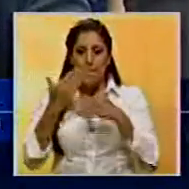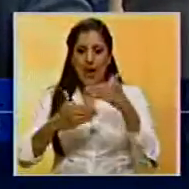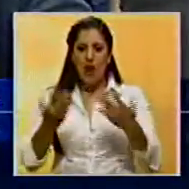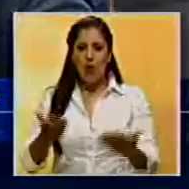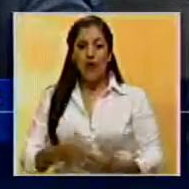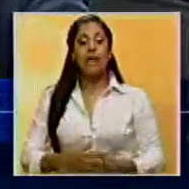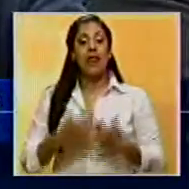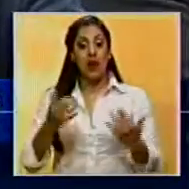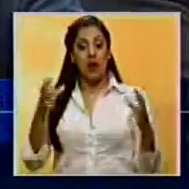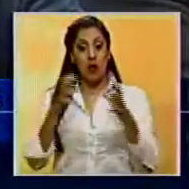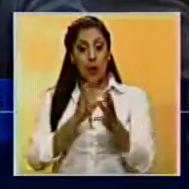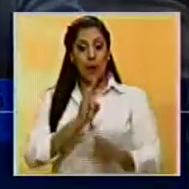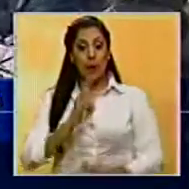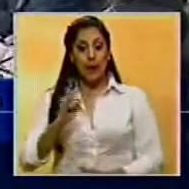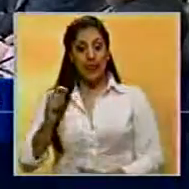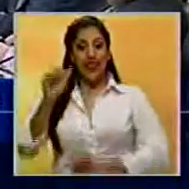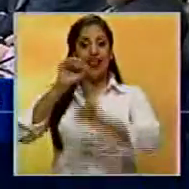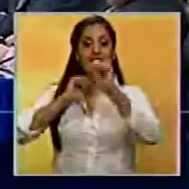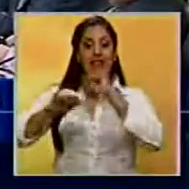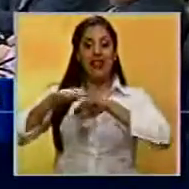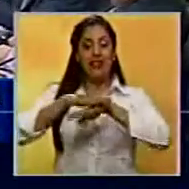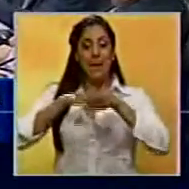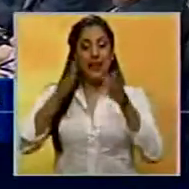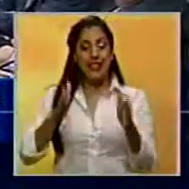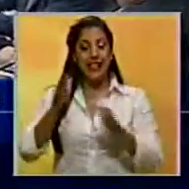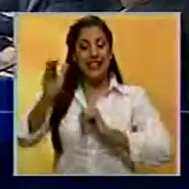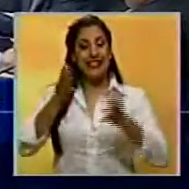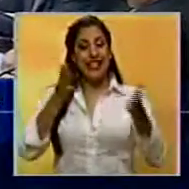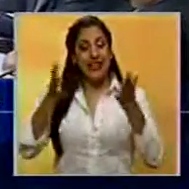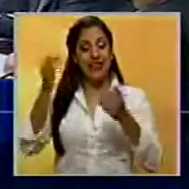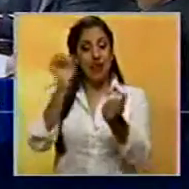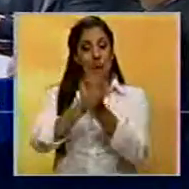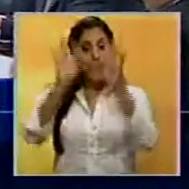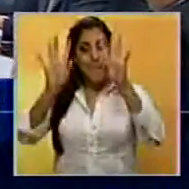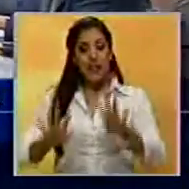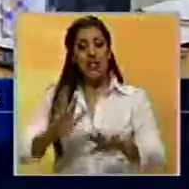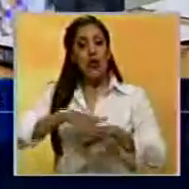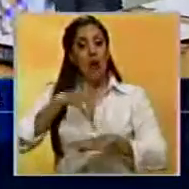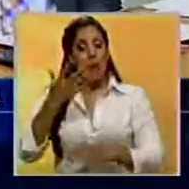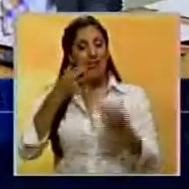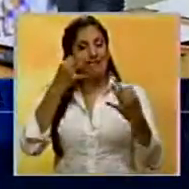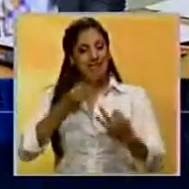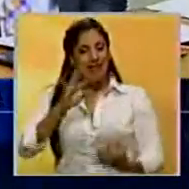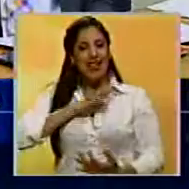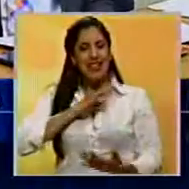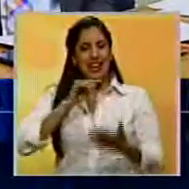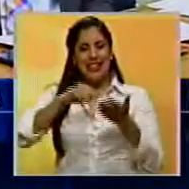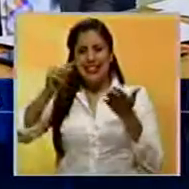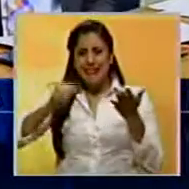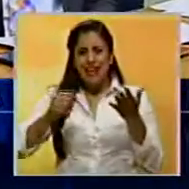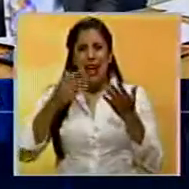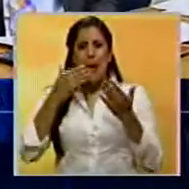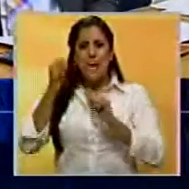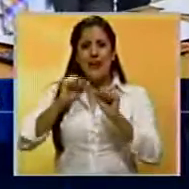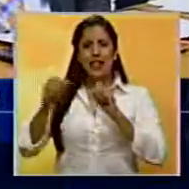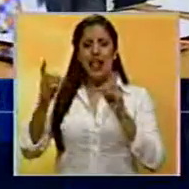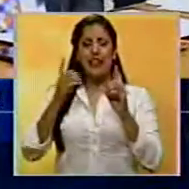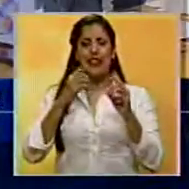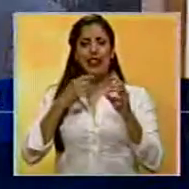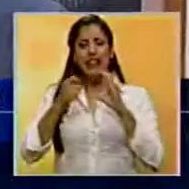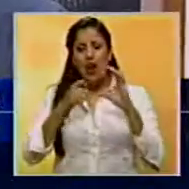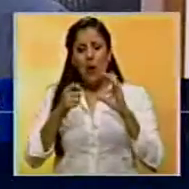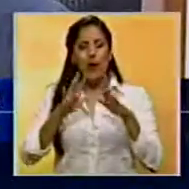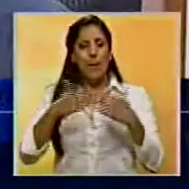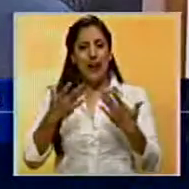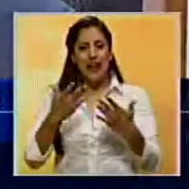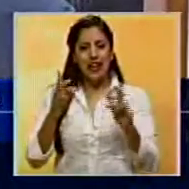Diputados del gran polo patriótico defendieron al Ministerio de Servicios Penitenciarios porque aseguraron se han diseñado sistemas que impiden las telecomunicaciones